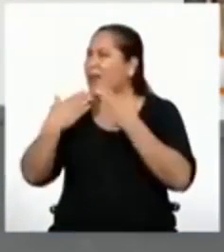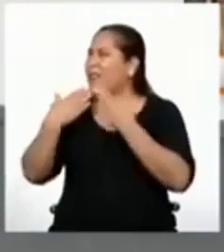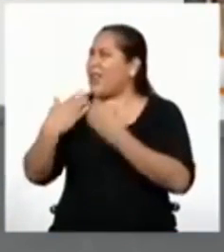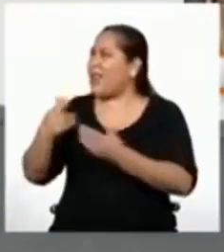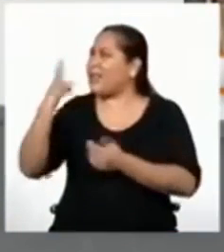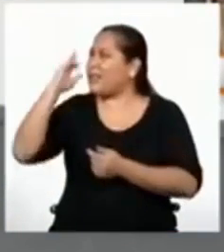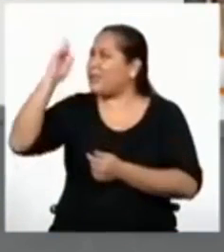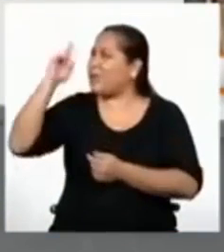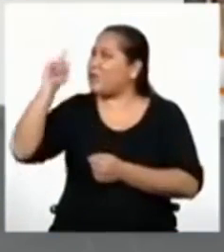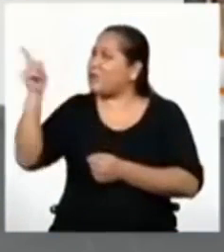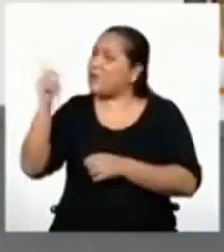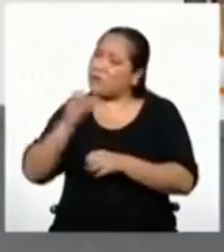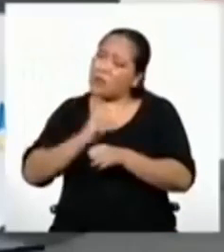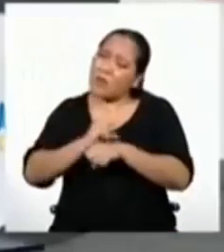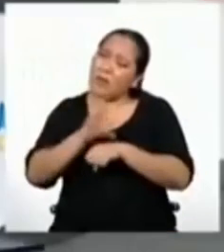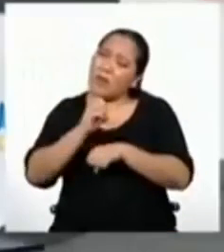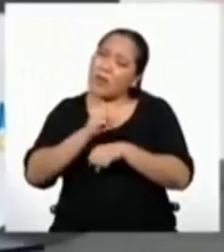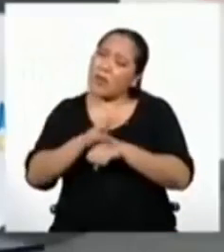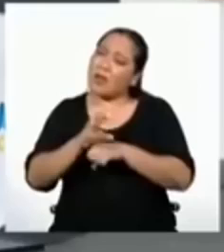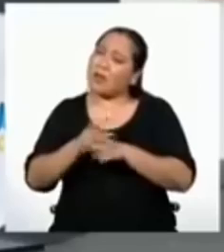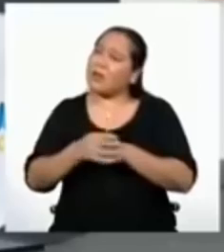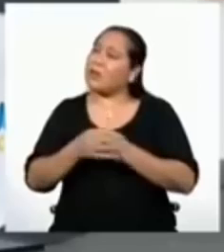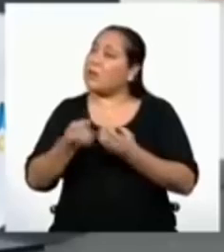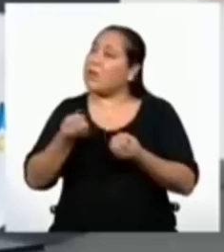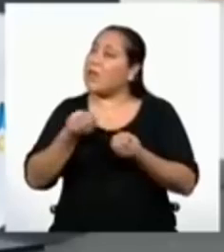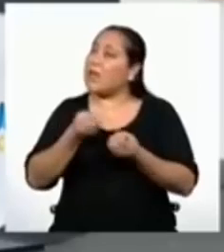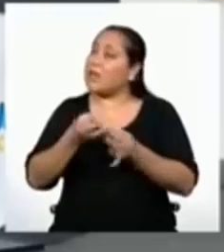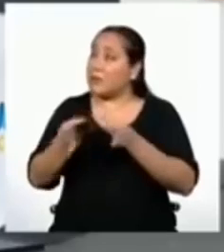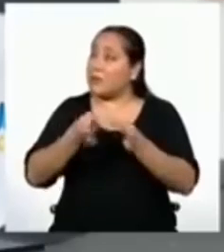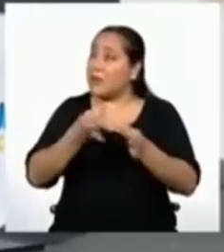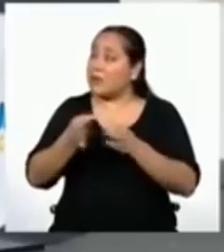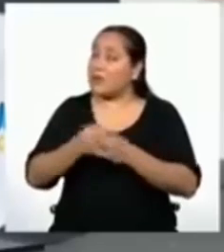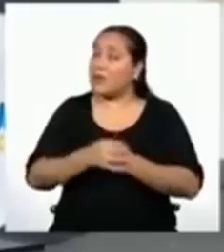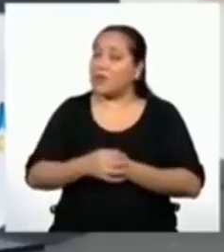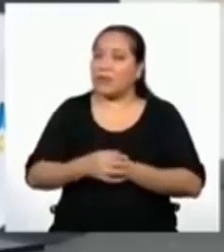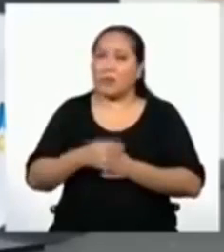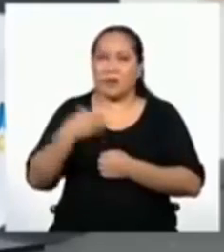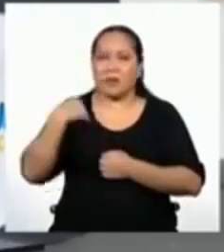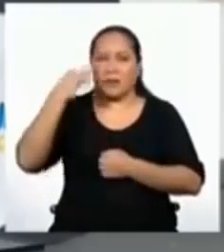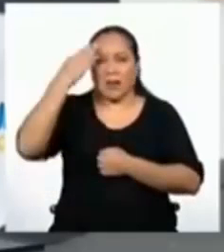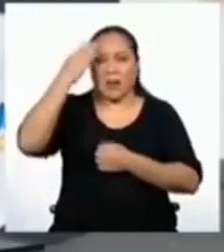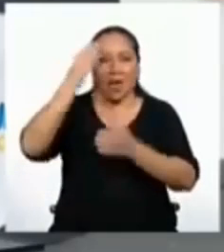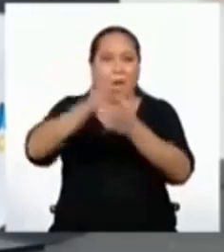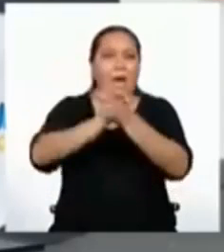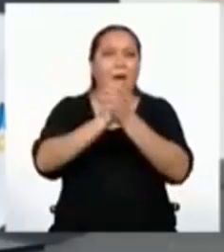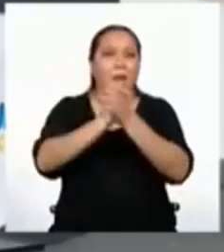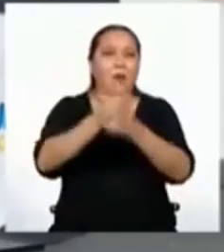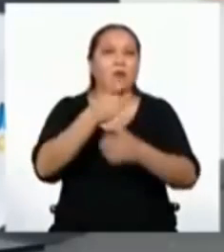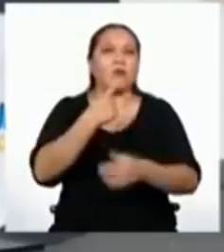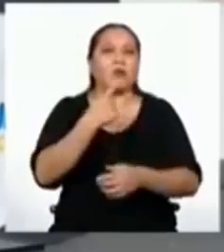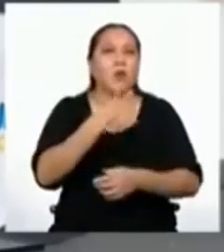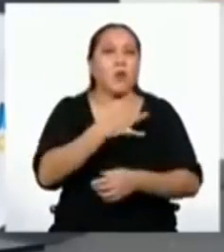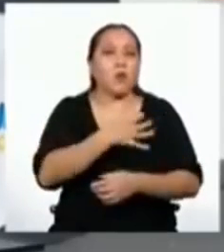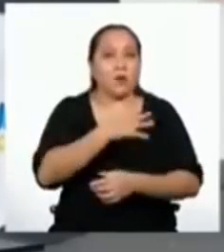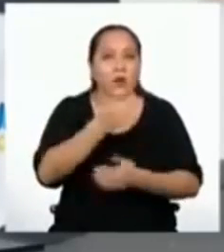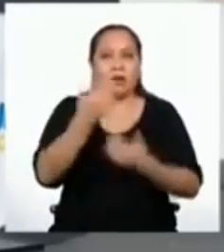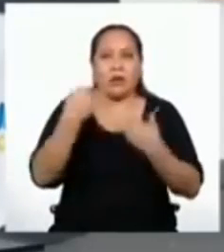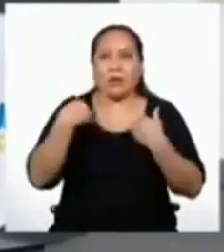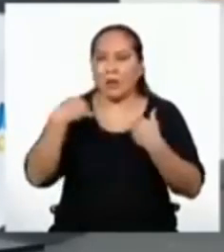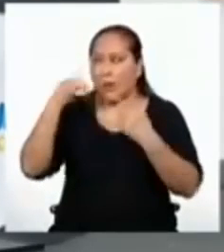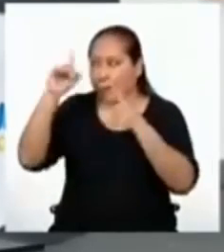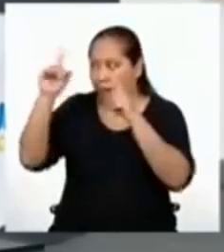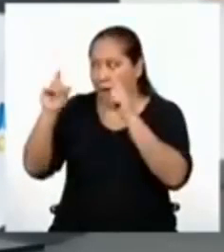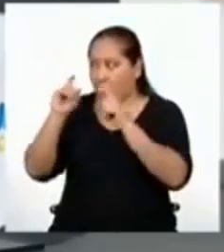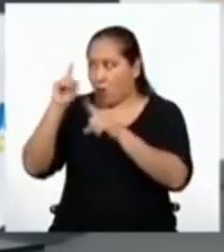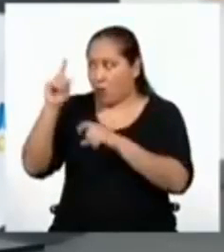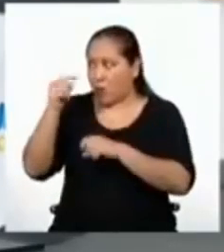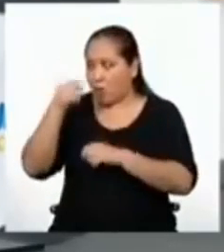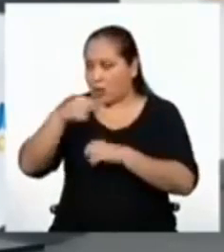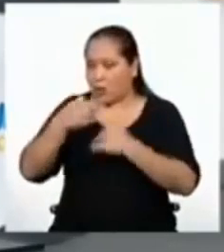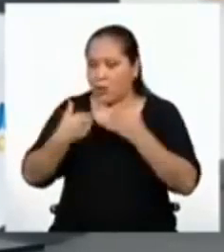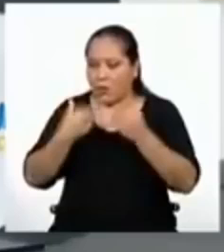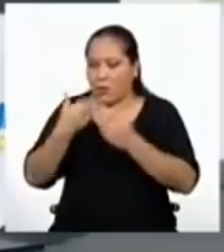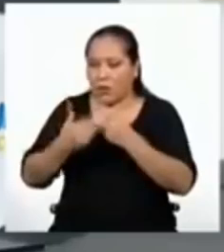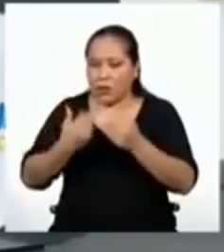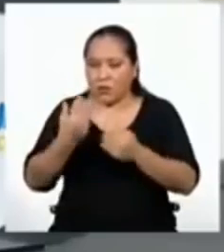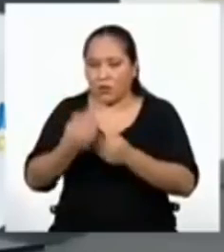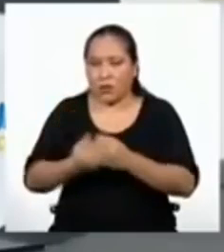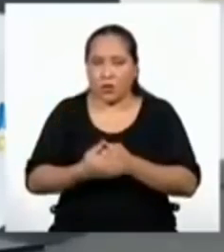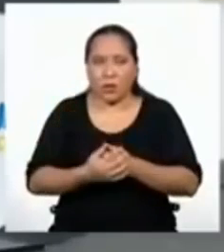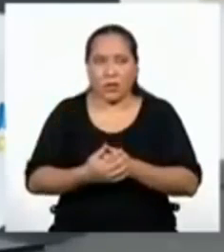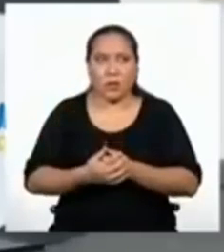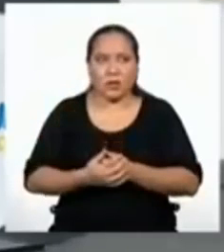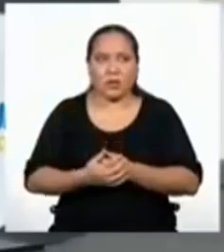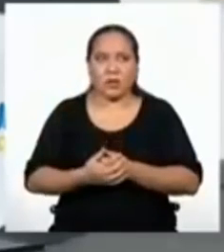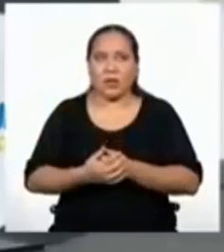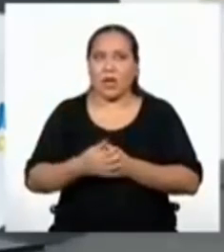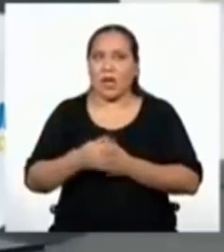gracias por sus explicaciones. Yo sé que hay amigos y amigas de cuarto que aún tenían preguntas sobre las progresiones geométricas.